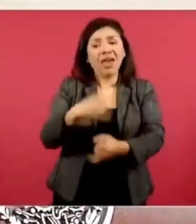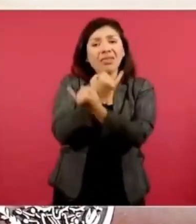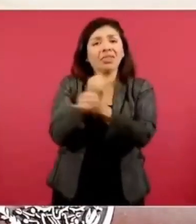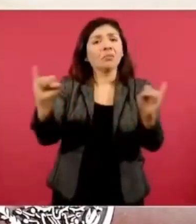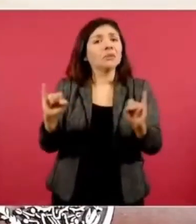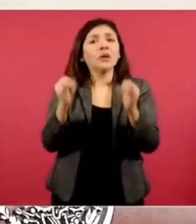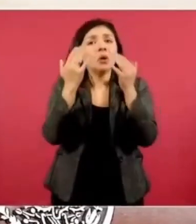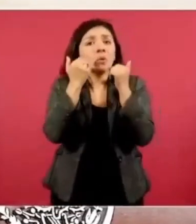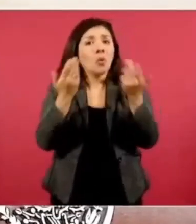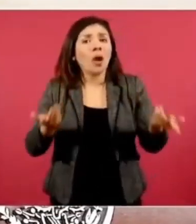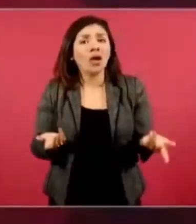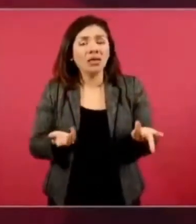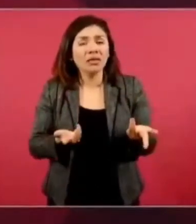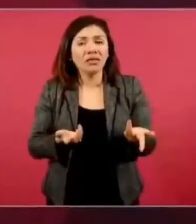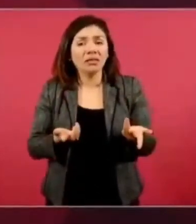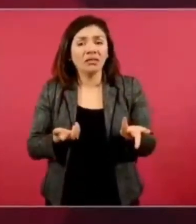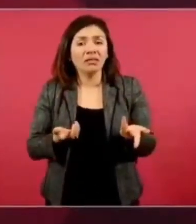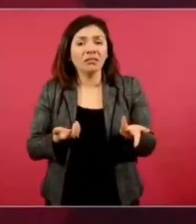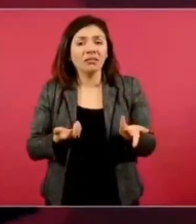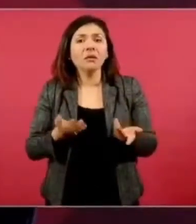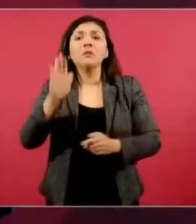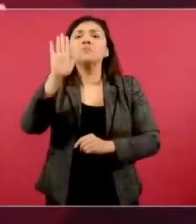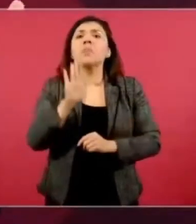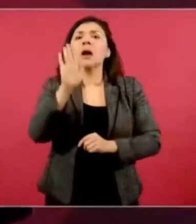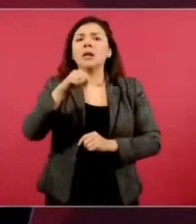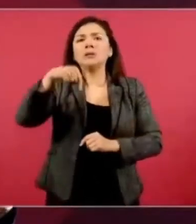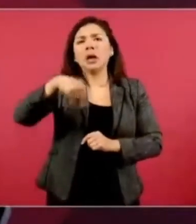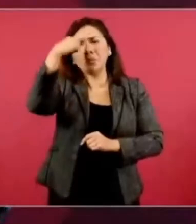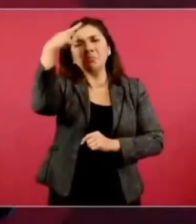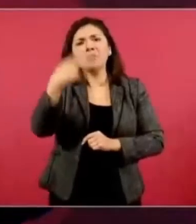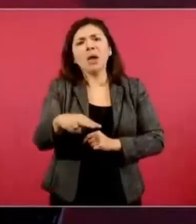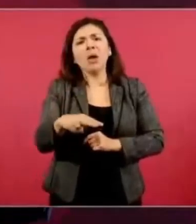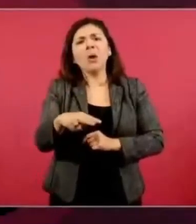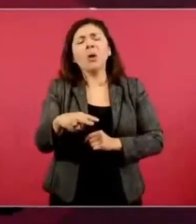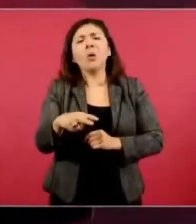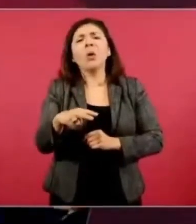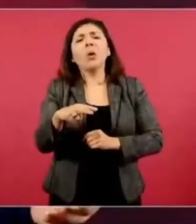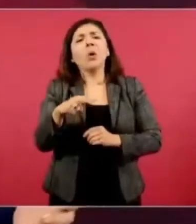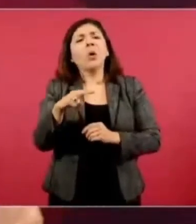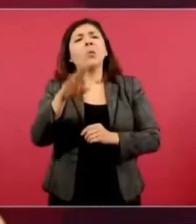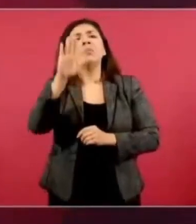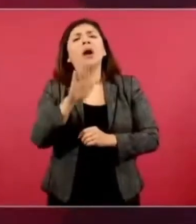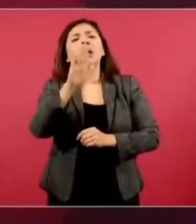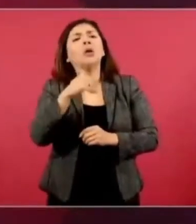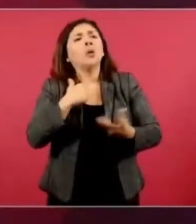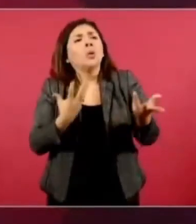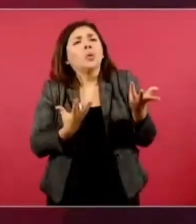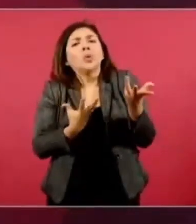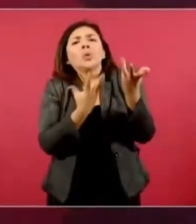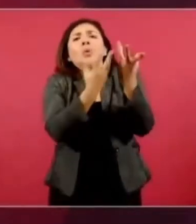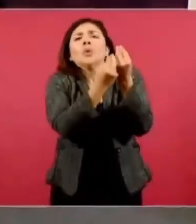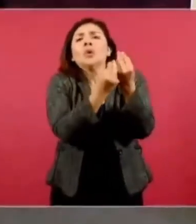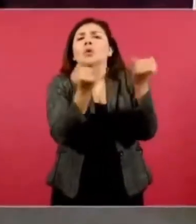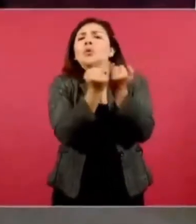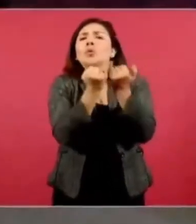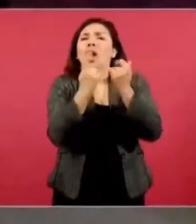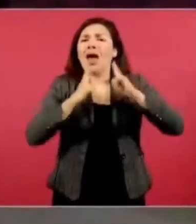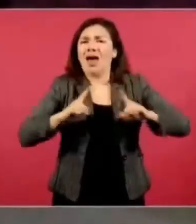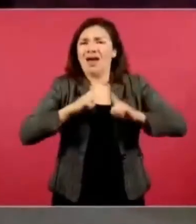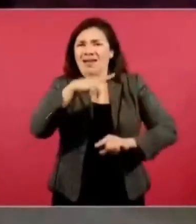ya parecíamos un apéndice de las agencias